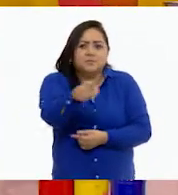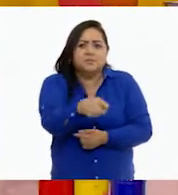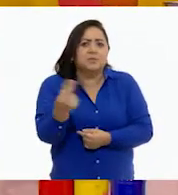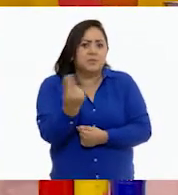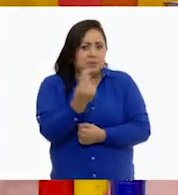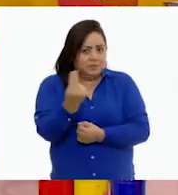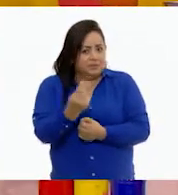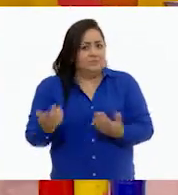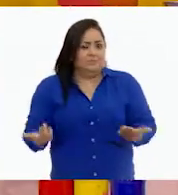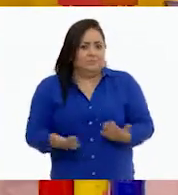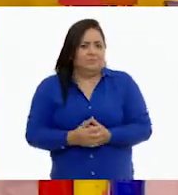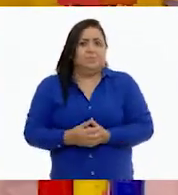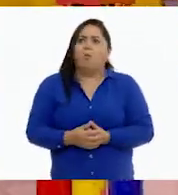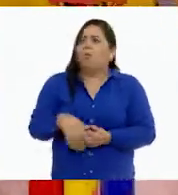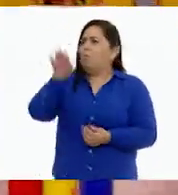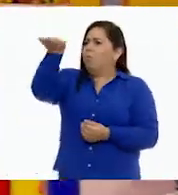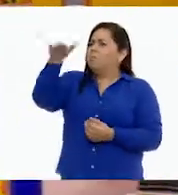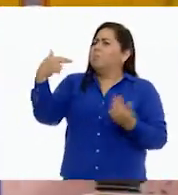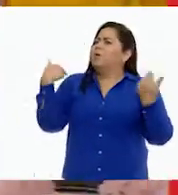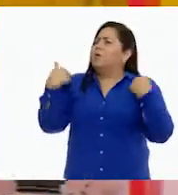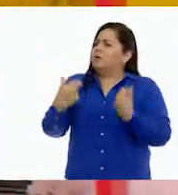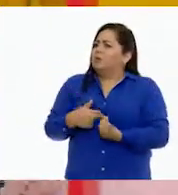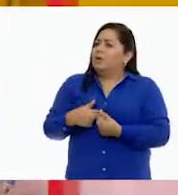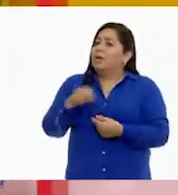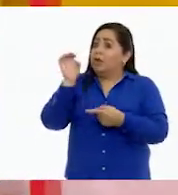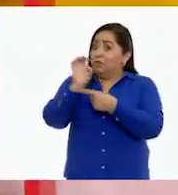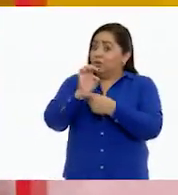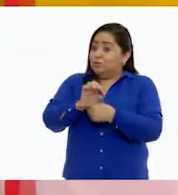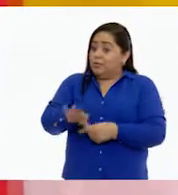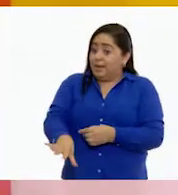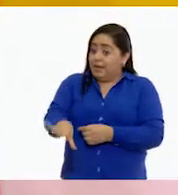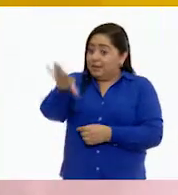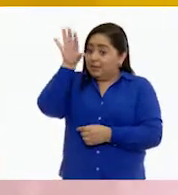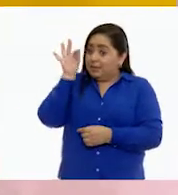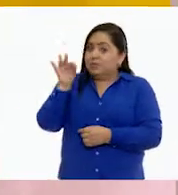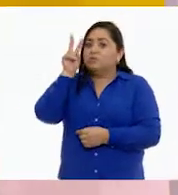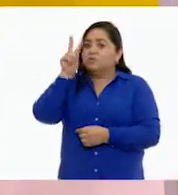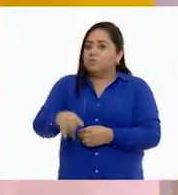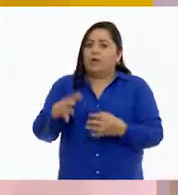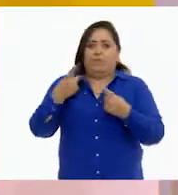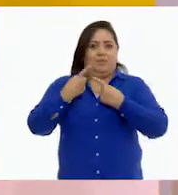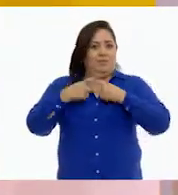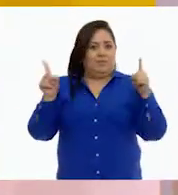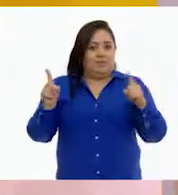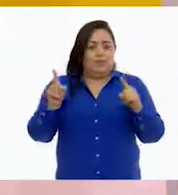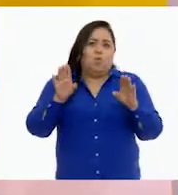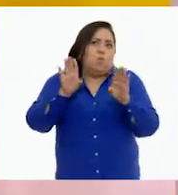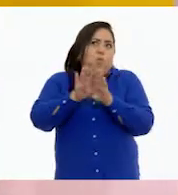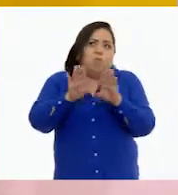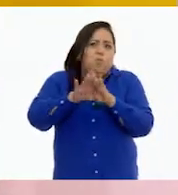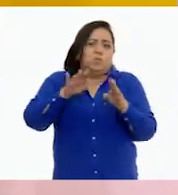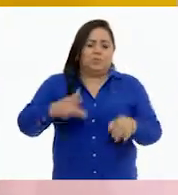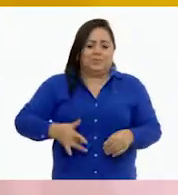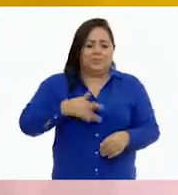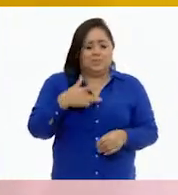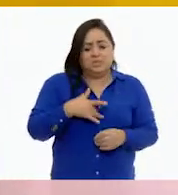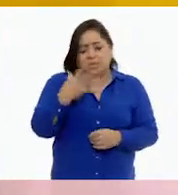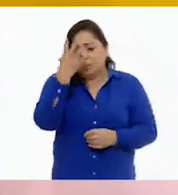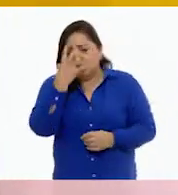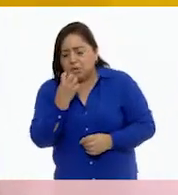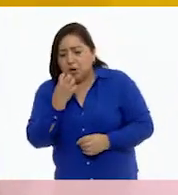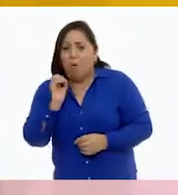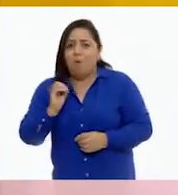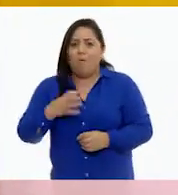necesites. Oiga, maestra, entonces elegir hace la diferencia entre, por ejemplo, sentirme triste